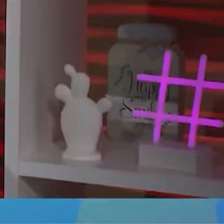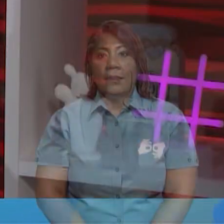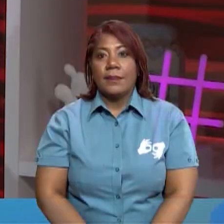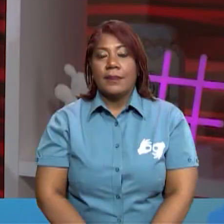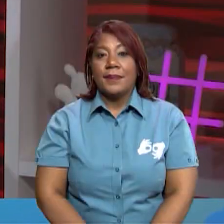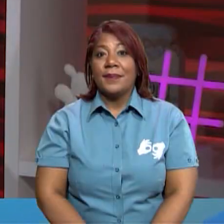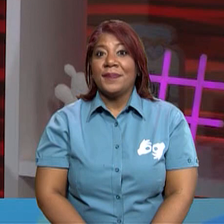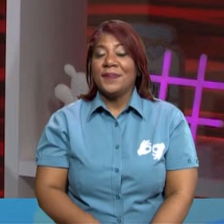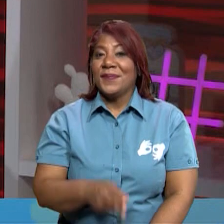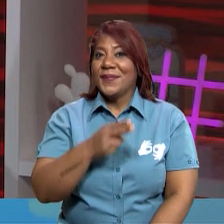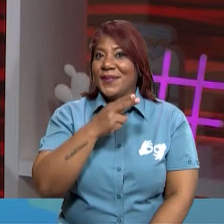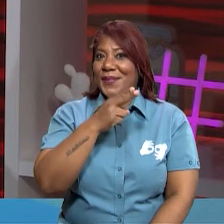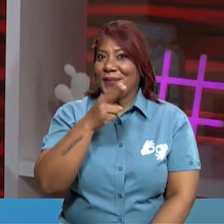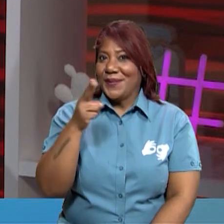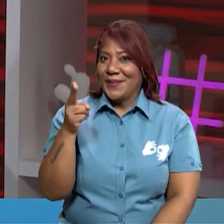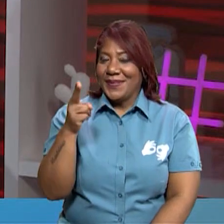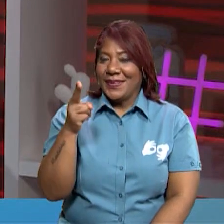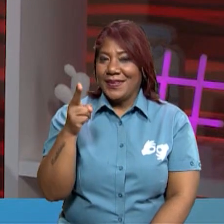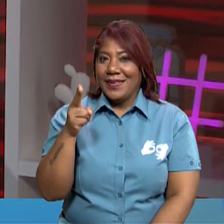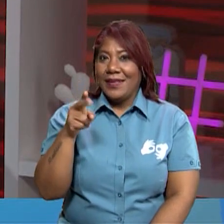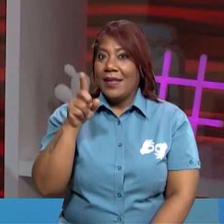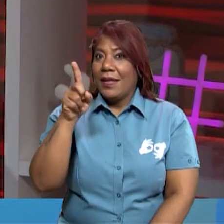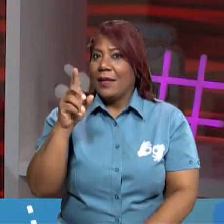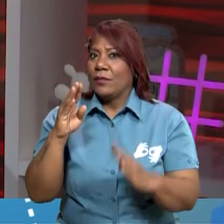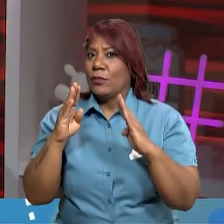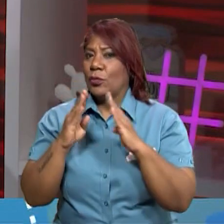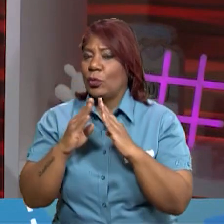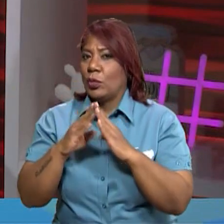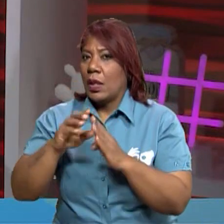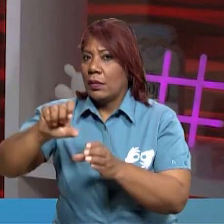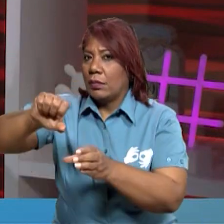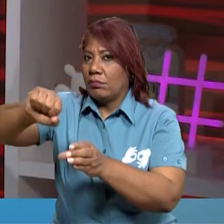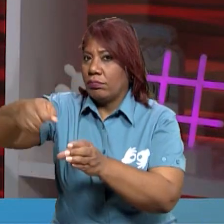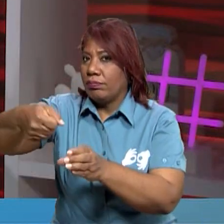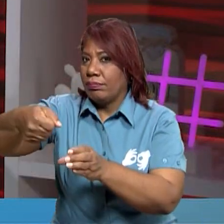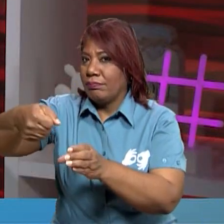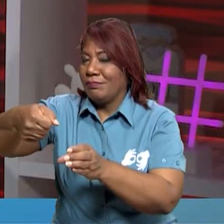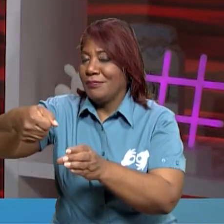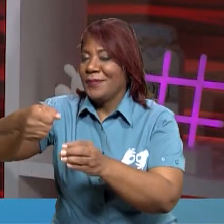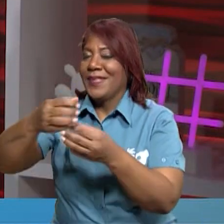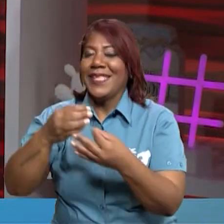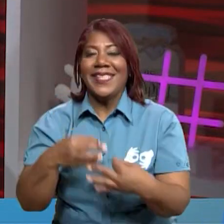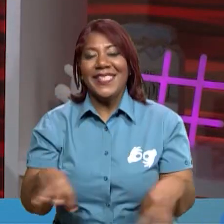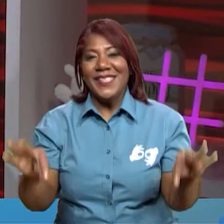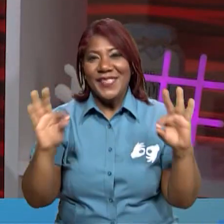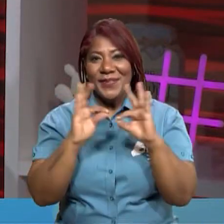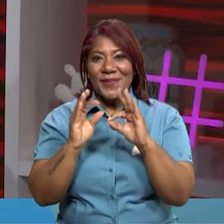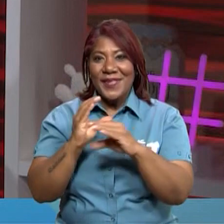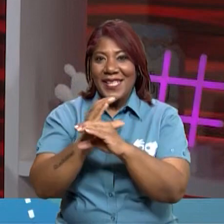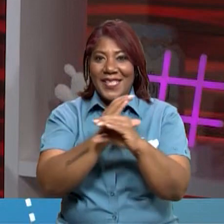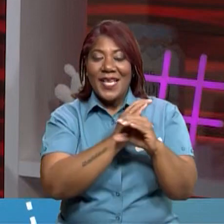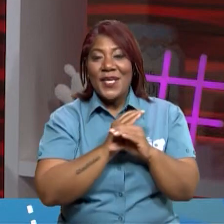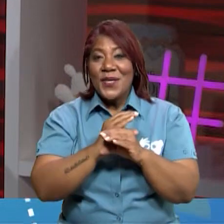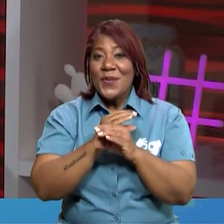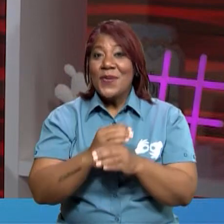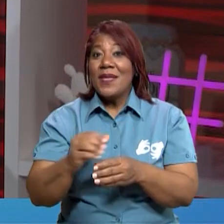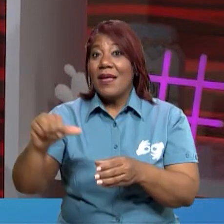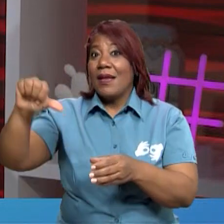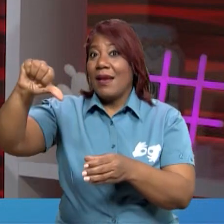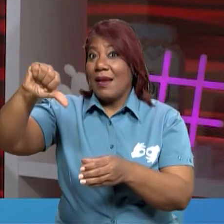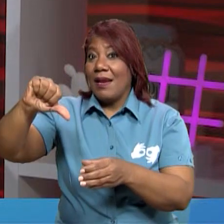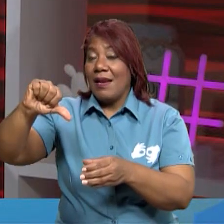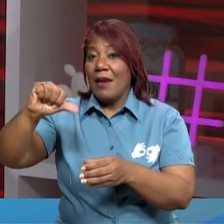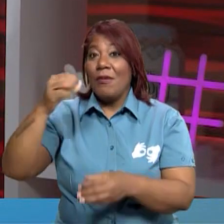Y ustedes chicos y chicas ya cerraron la llave de su casa. Recuerden que es muy importante cuidar el vital líquido para nuestro